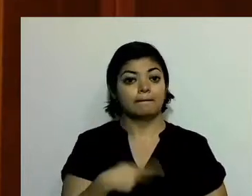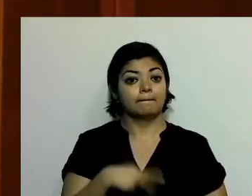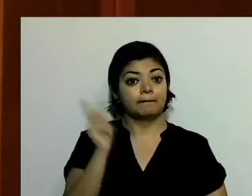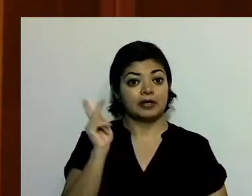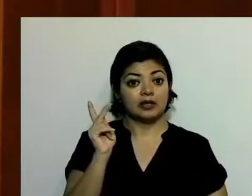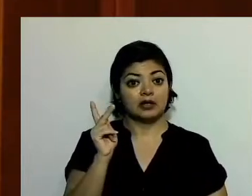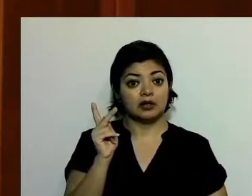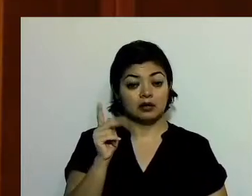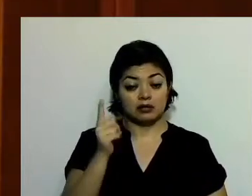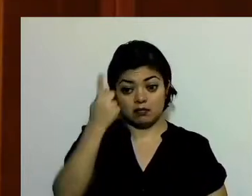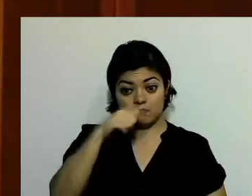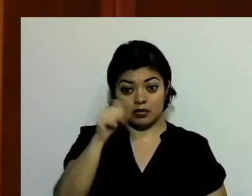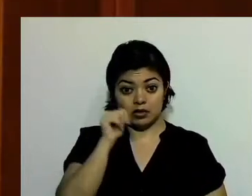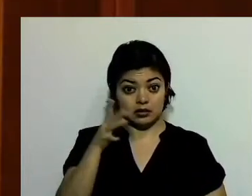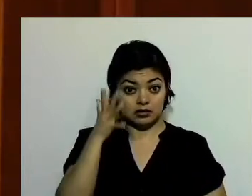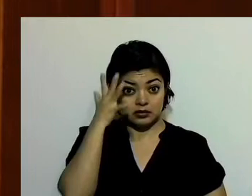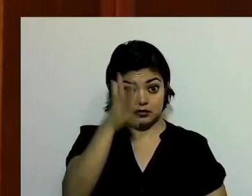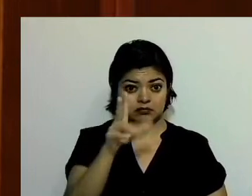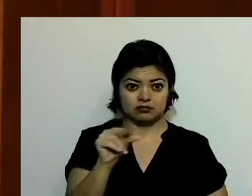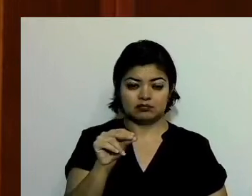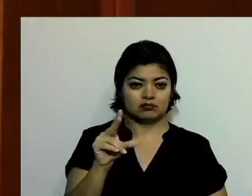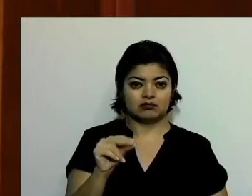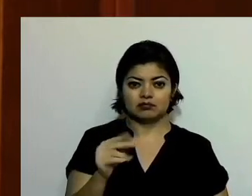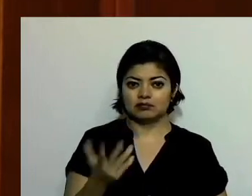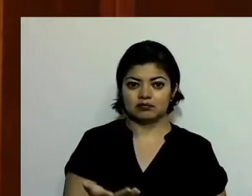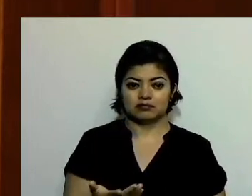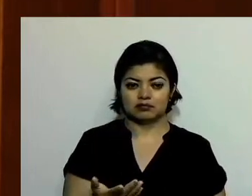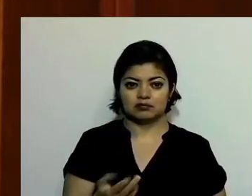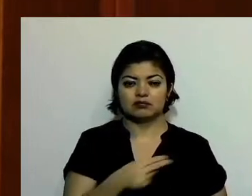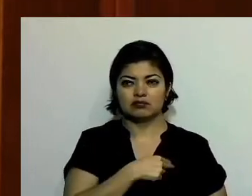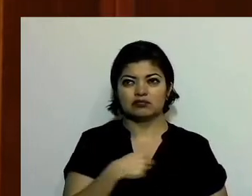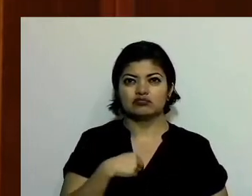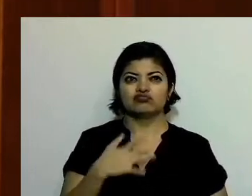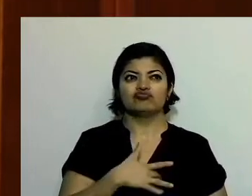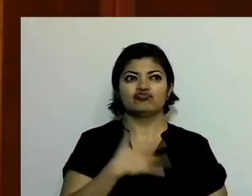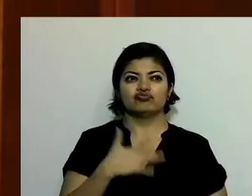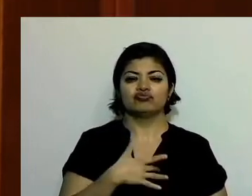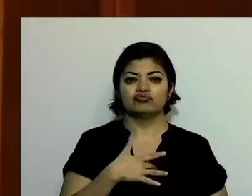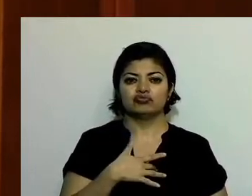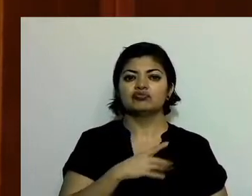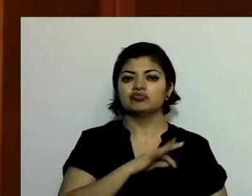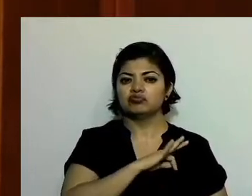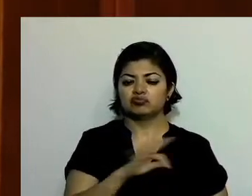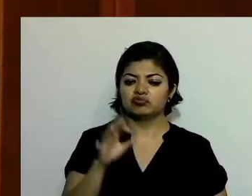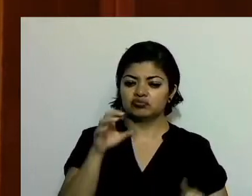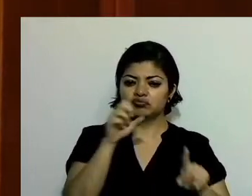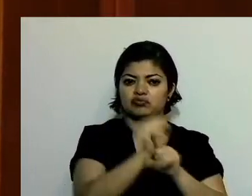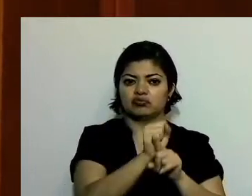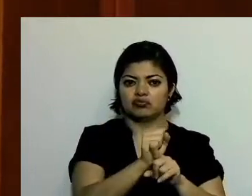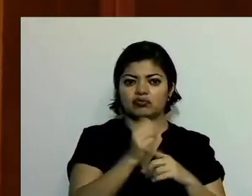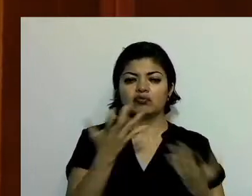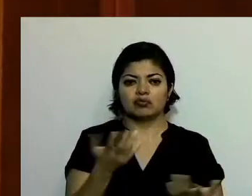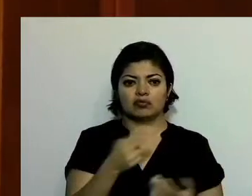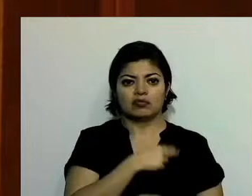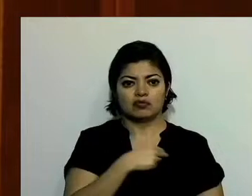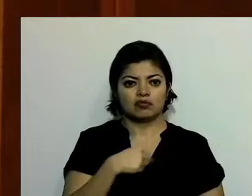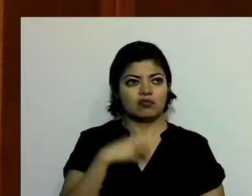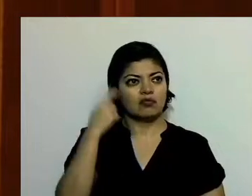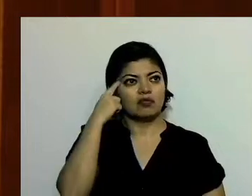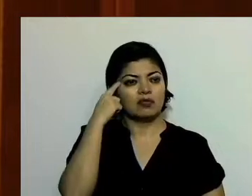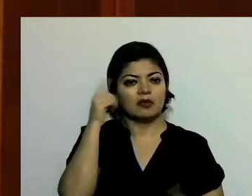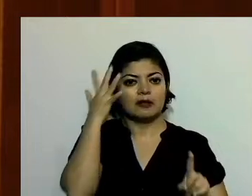serán para siempre. Tenemos la convicción de que habremos de alcanzar nuestros propósitos